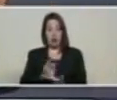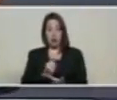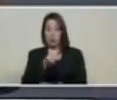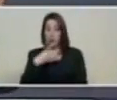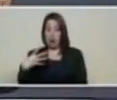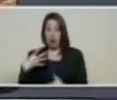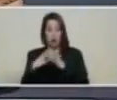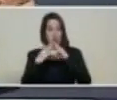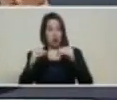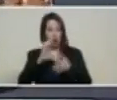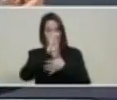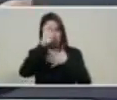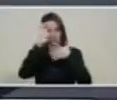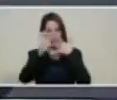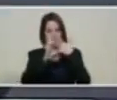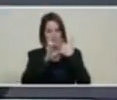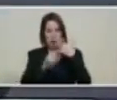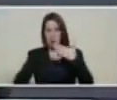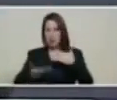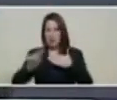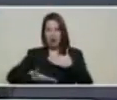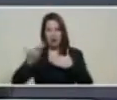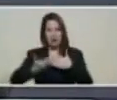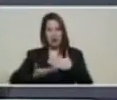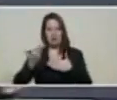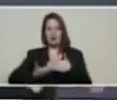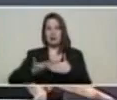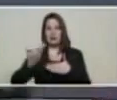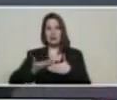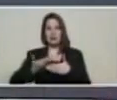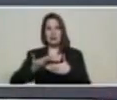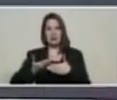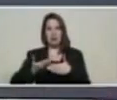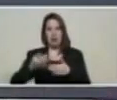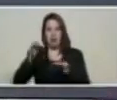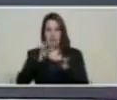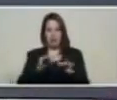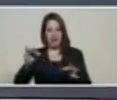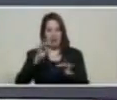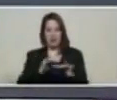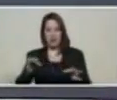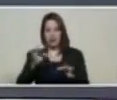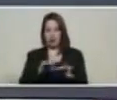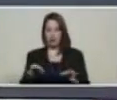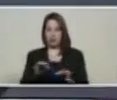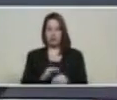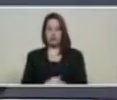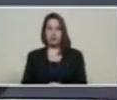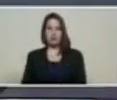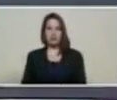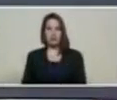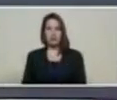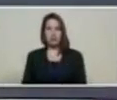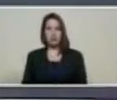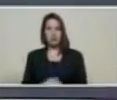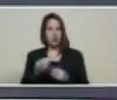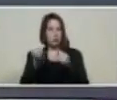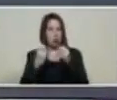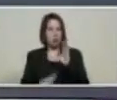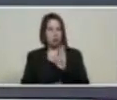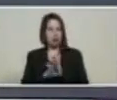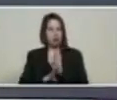están los elementos claves de lo que es el desarrollo